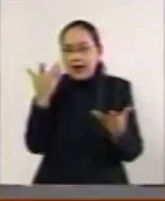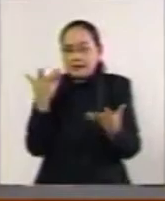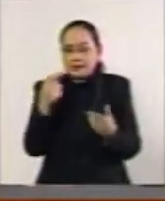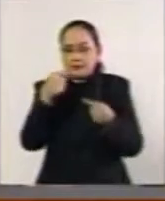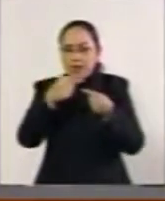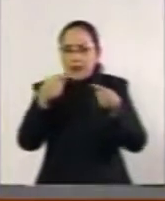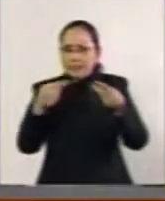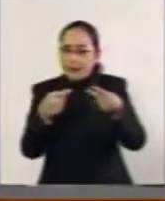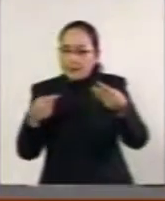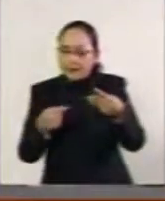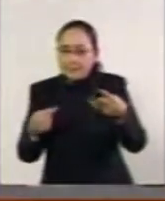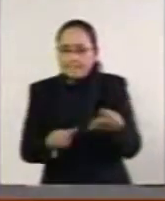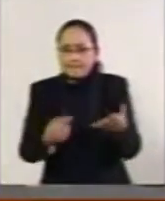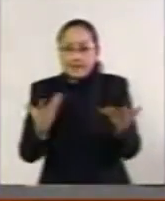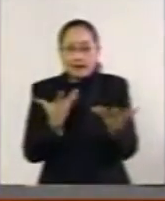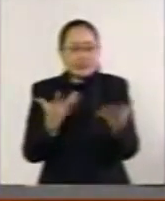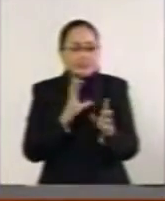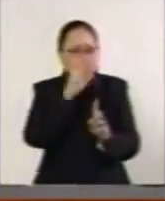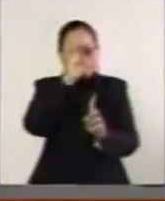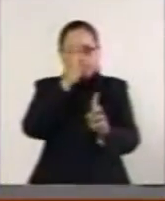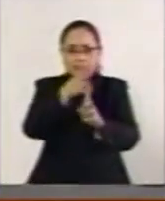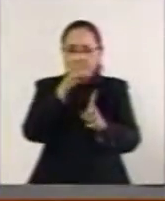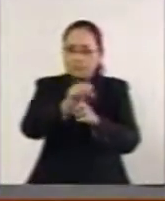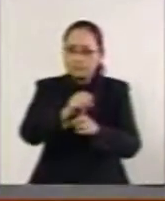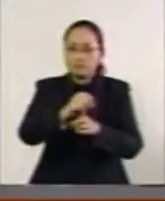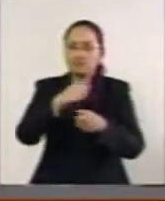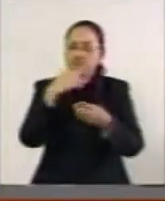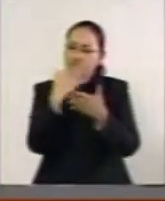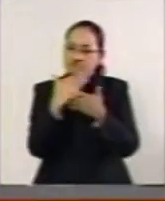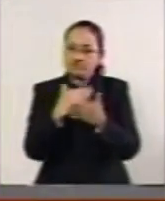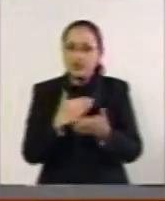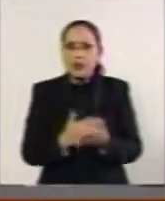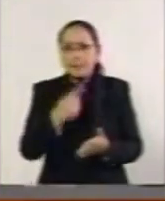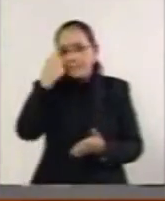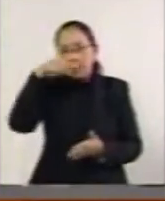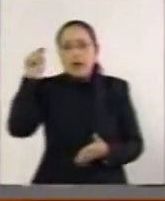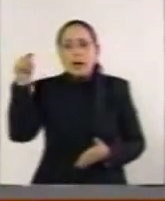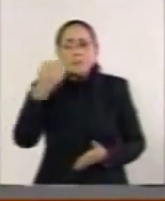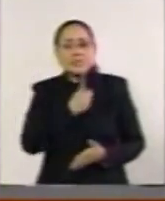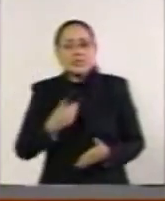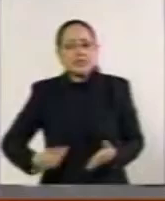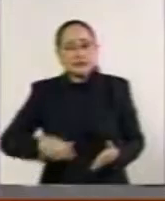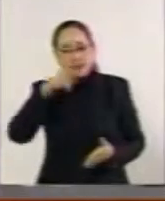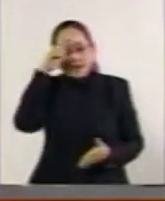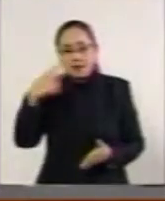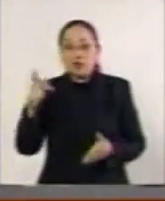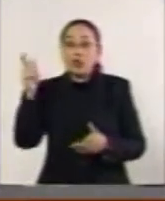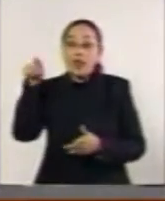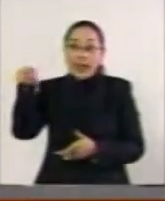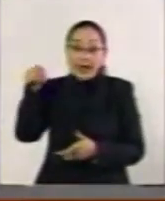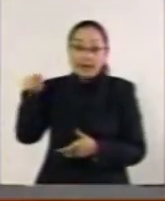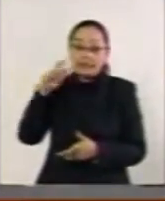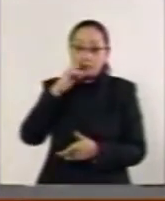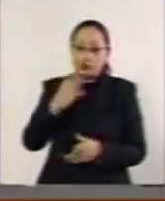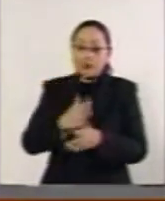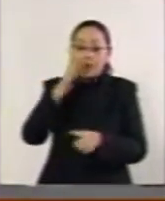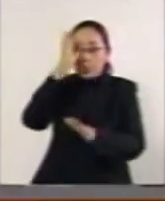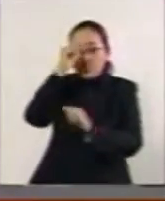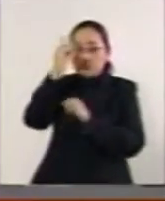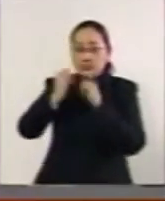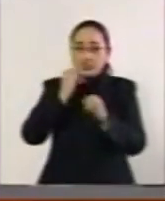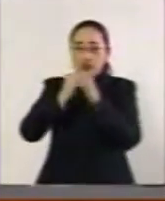lograrse, concretarse, de que el Presidente de la República nos mande estos tratados